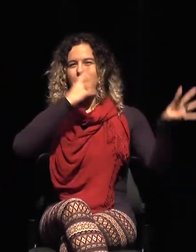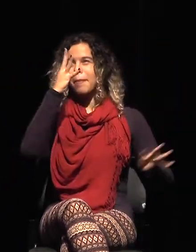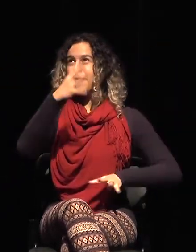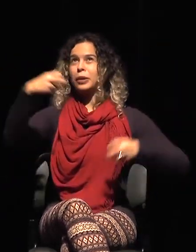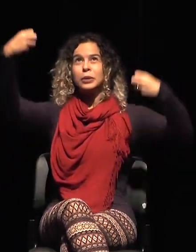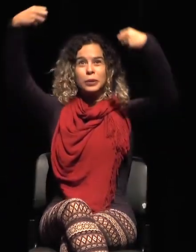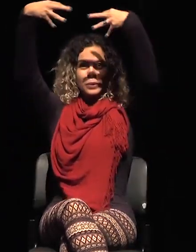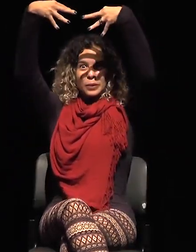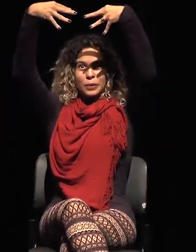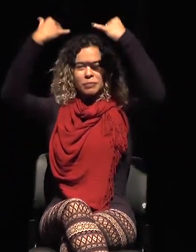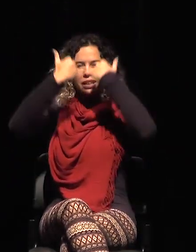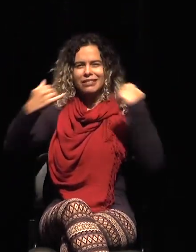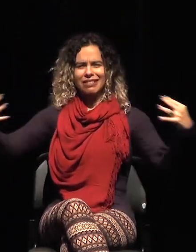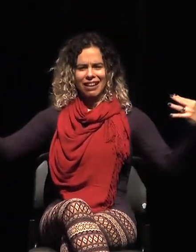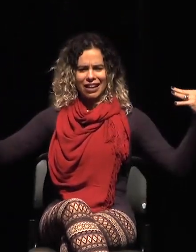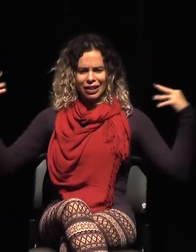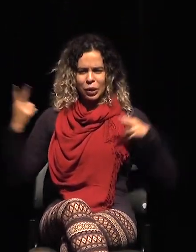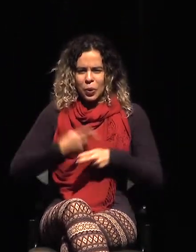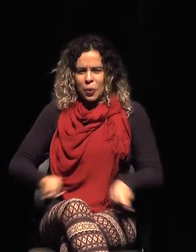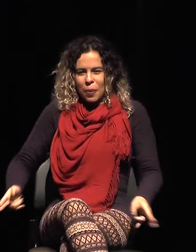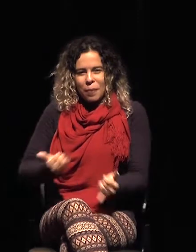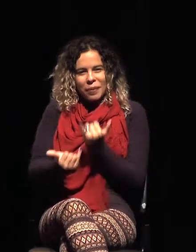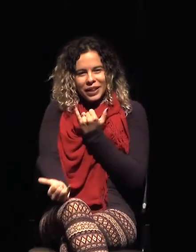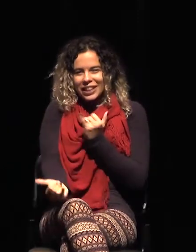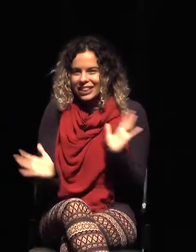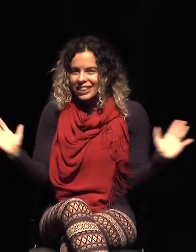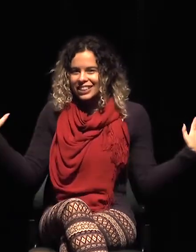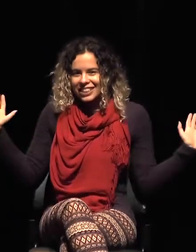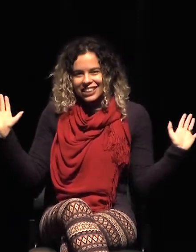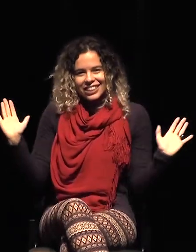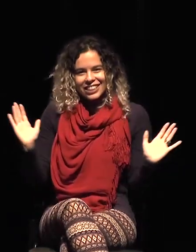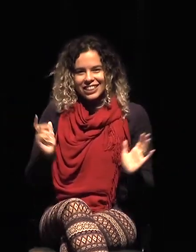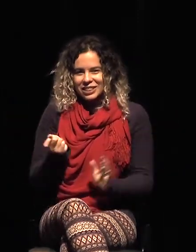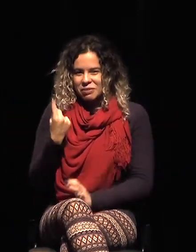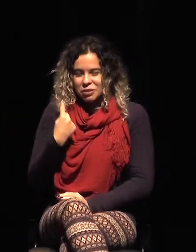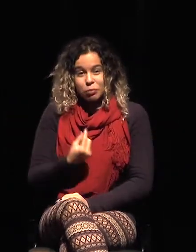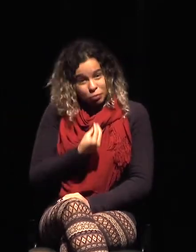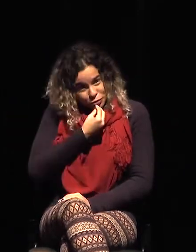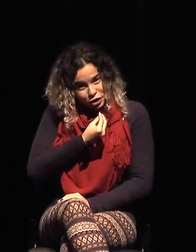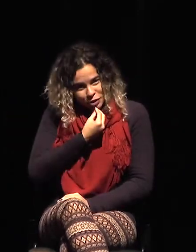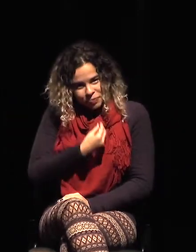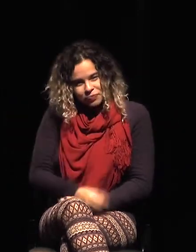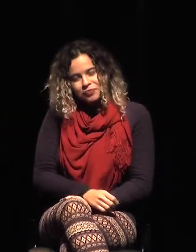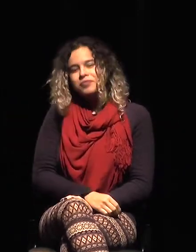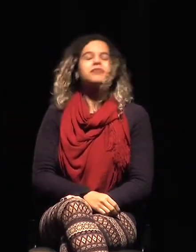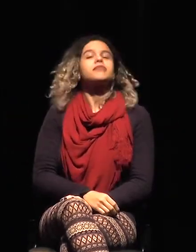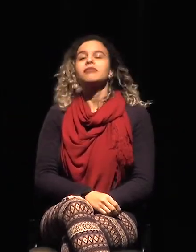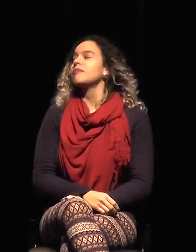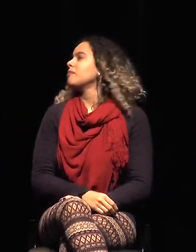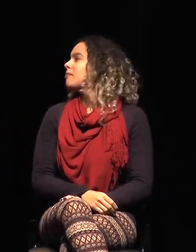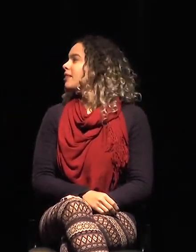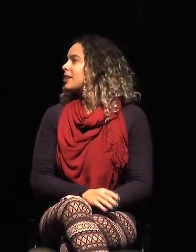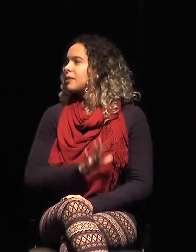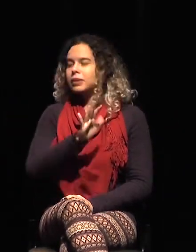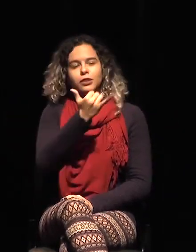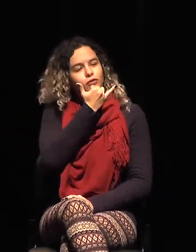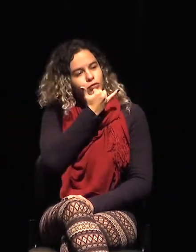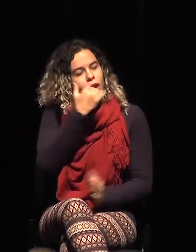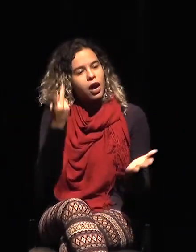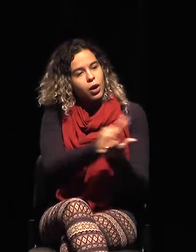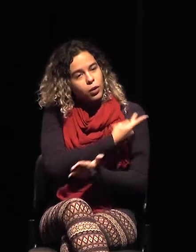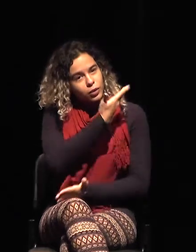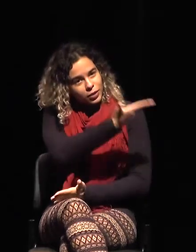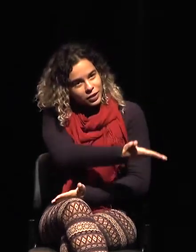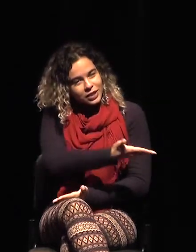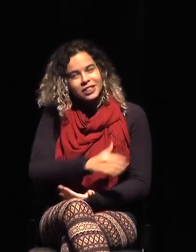ante todos. Pero en fin, no, bromas aparte, quiero pedirle disculpas, perdón por todo lo que ha ocurrido